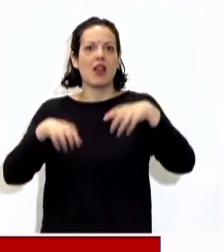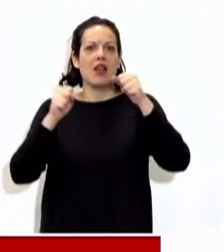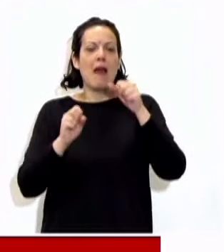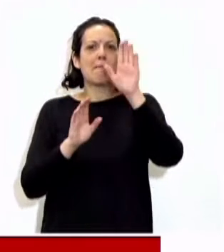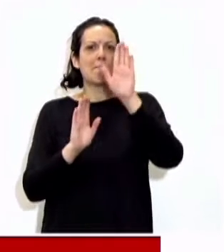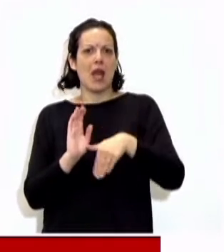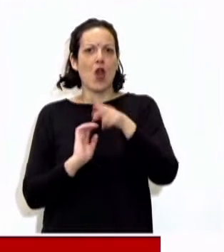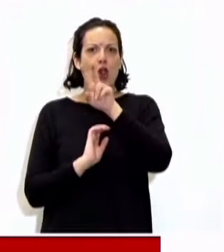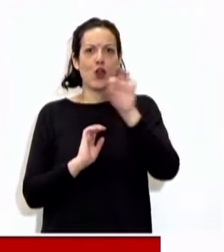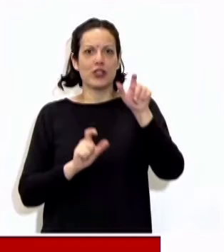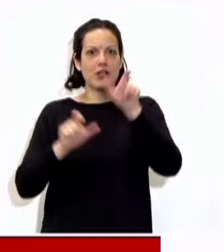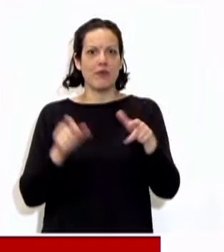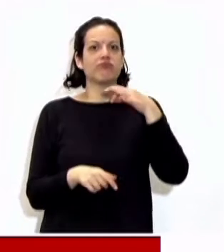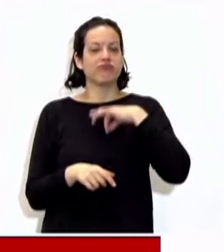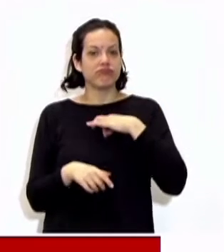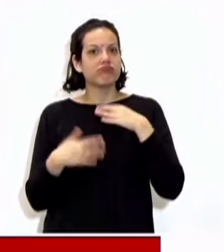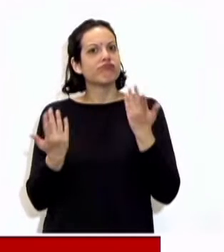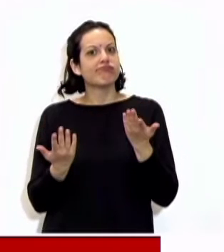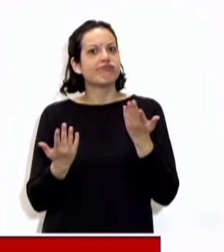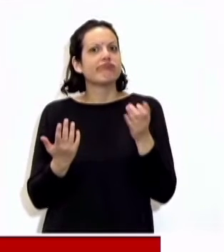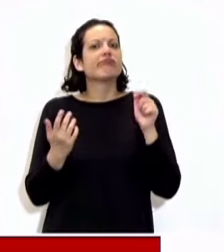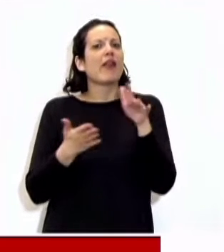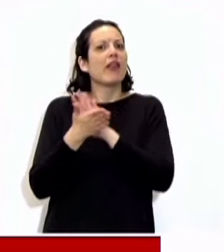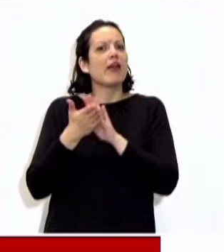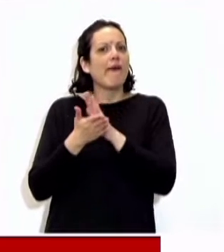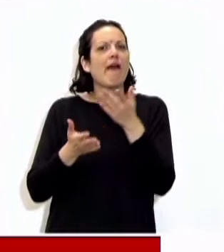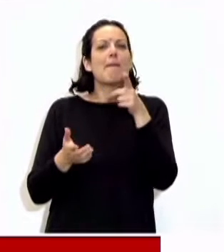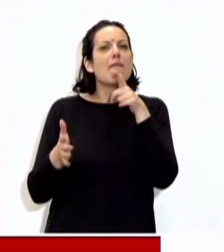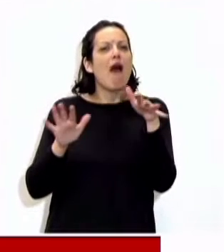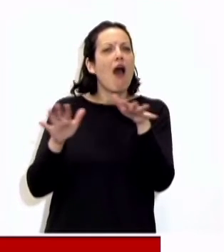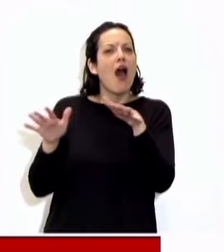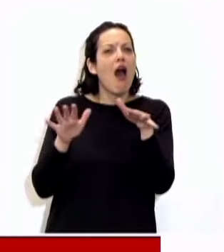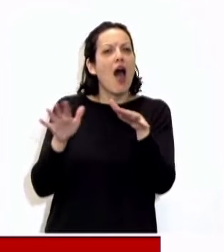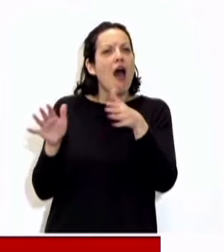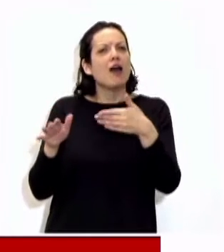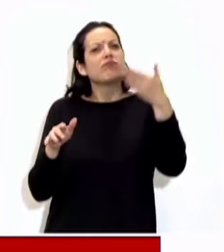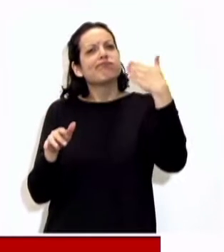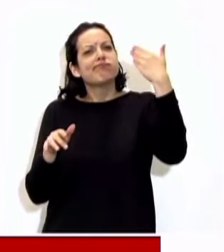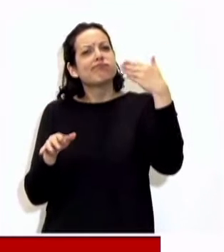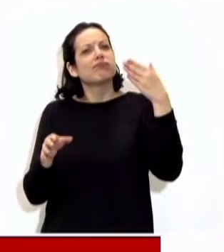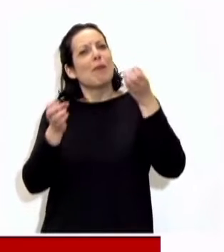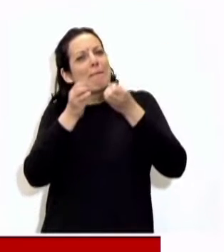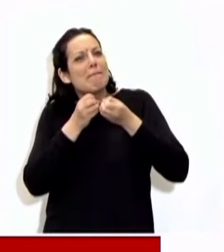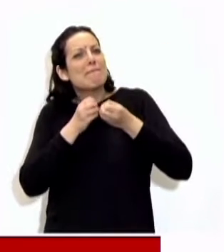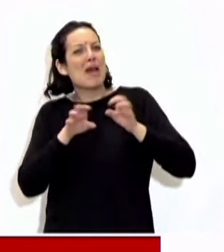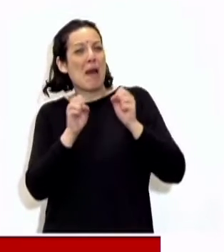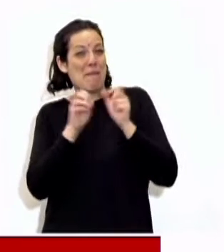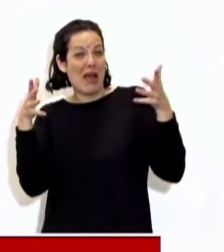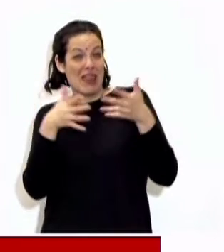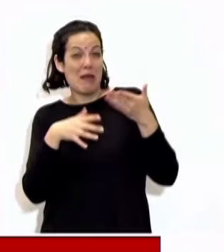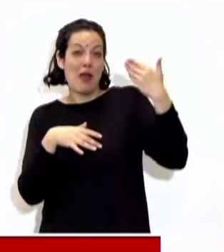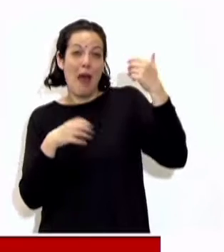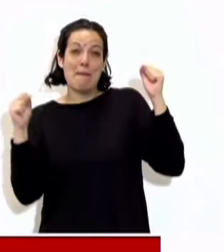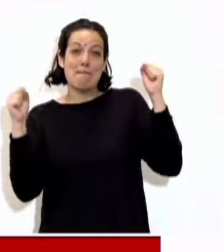al global de casos es muy similar a lo que se observaba al inicio de la pandemia, mayo del